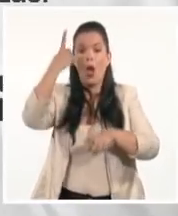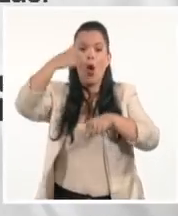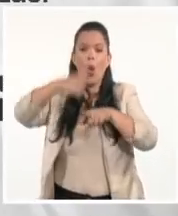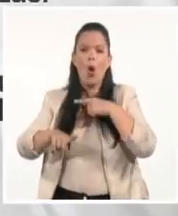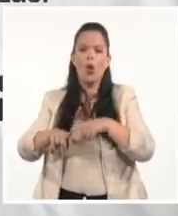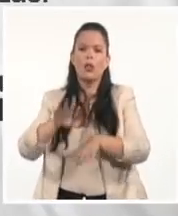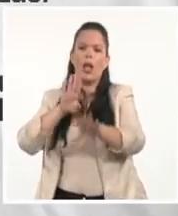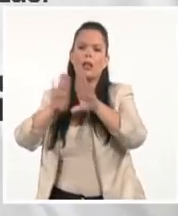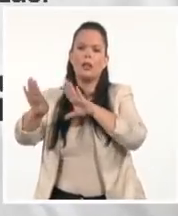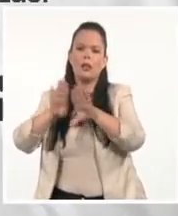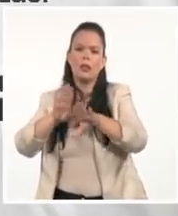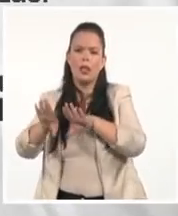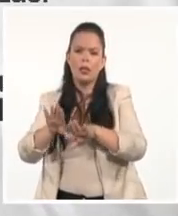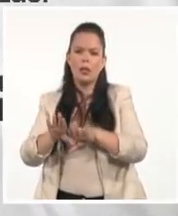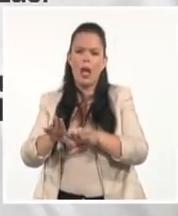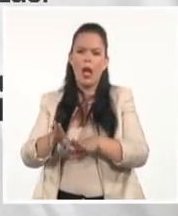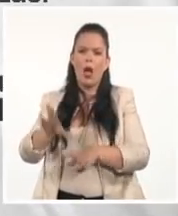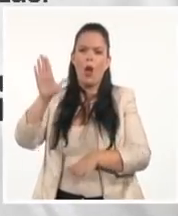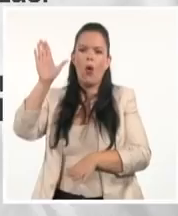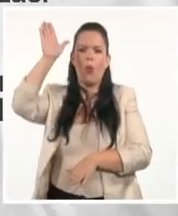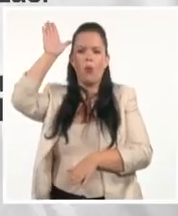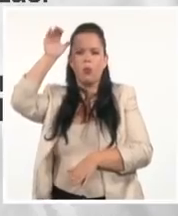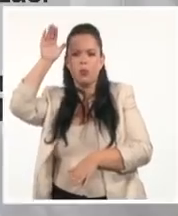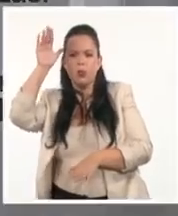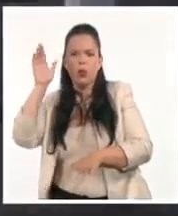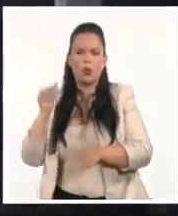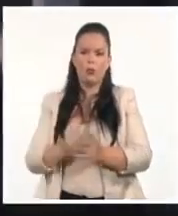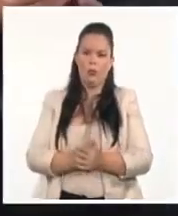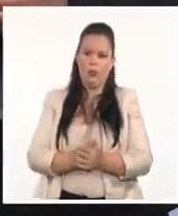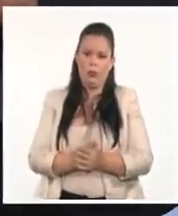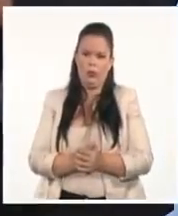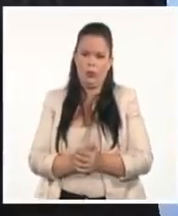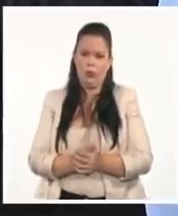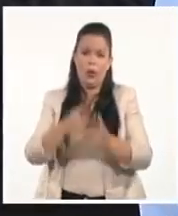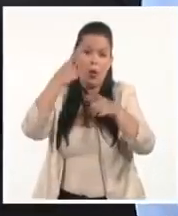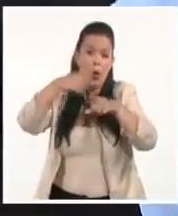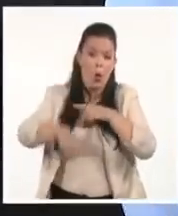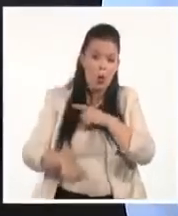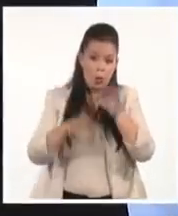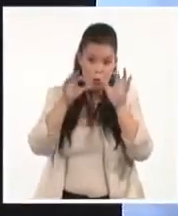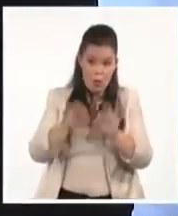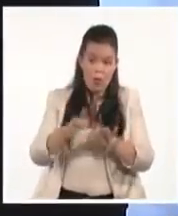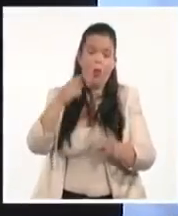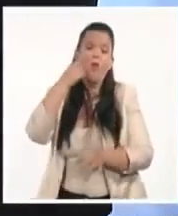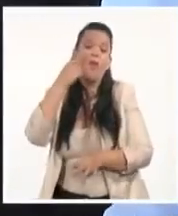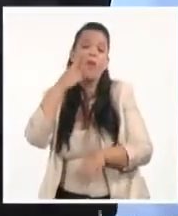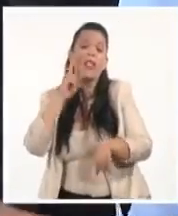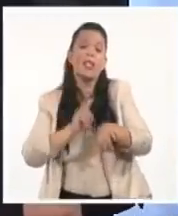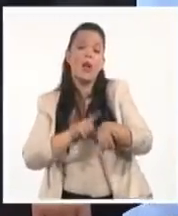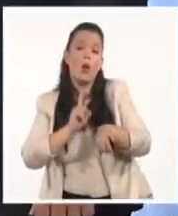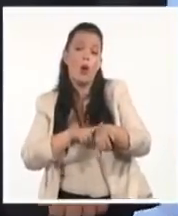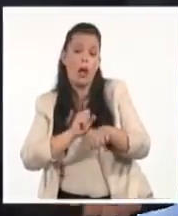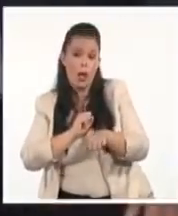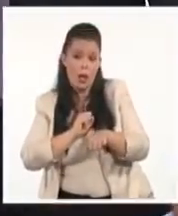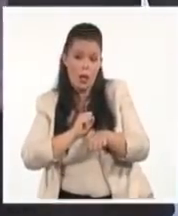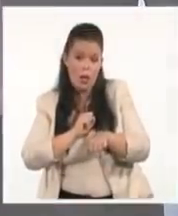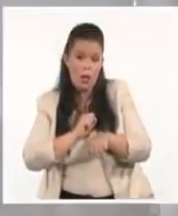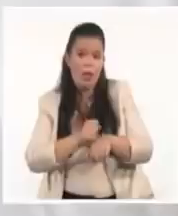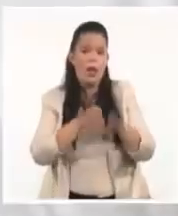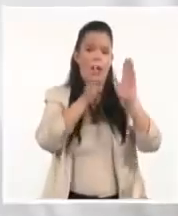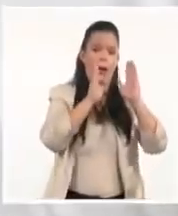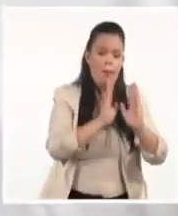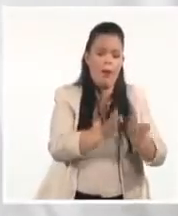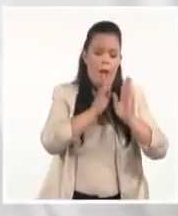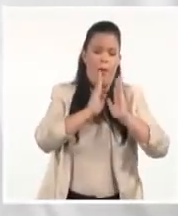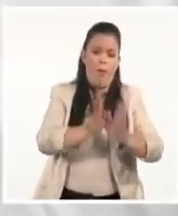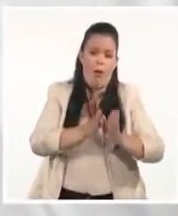Oportunidades, Cárdenas, Matanzas, rotura de cristales y saqueo. Fíjense los horarios, vamos a seguir viendo todo lo que ocurrió antes de